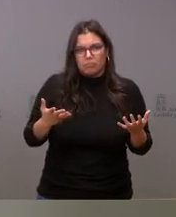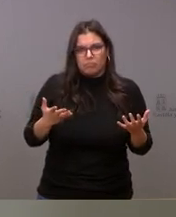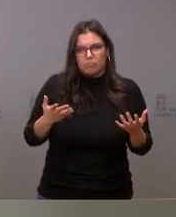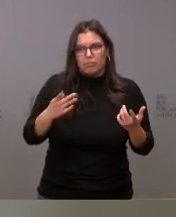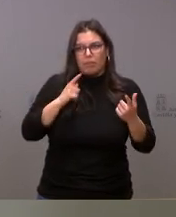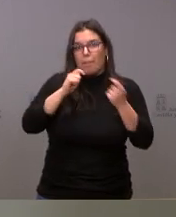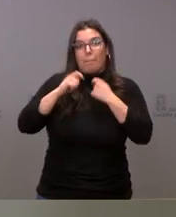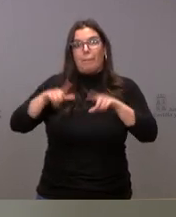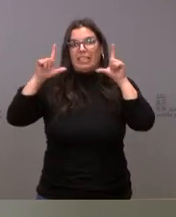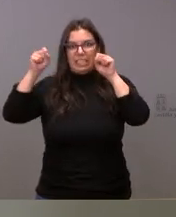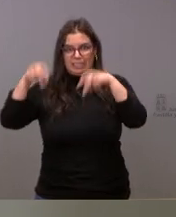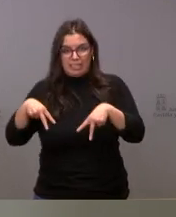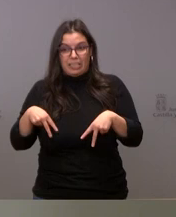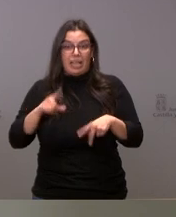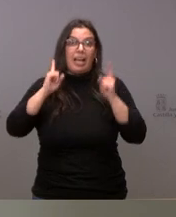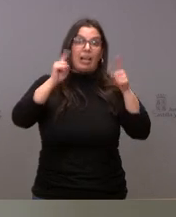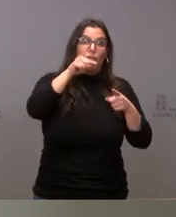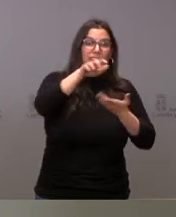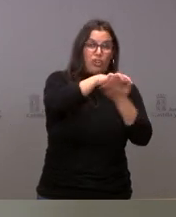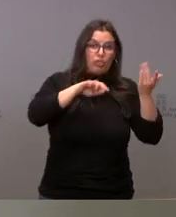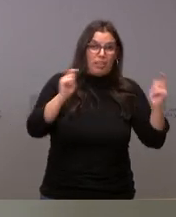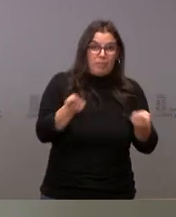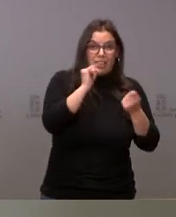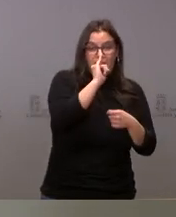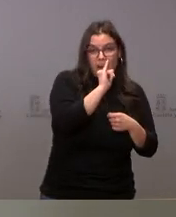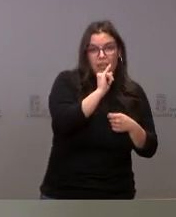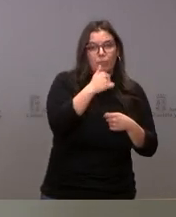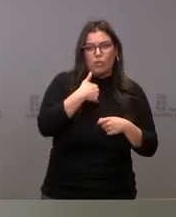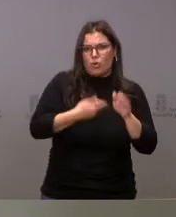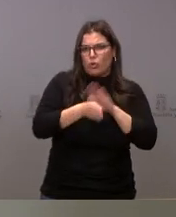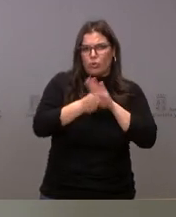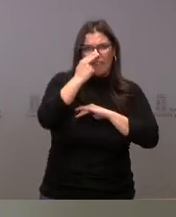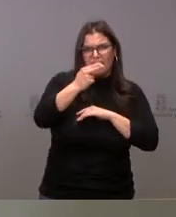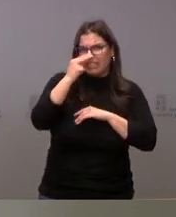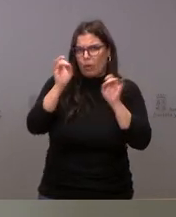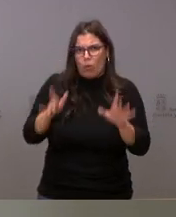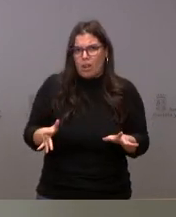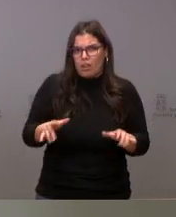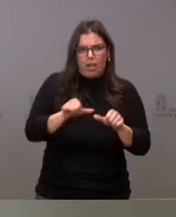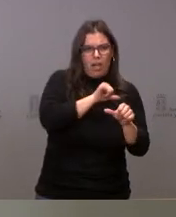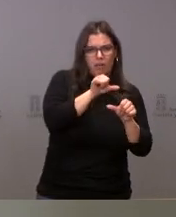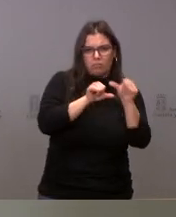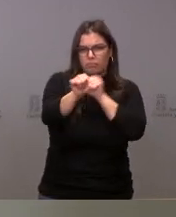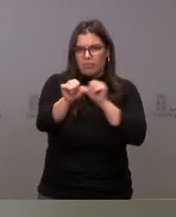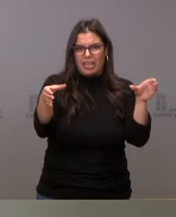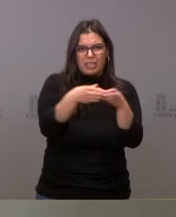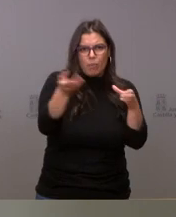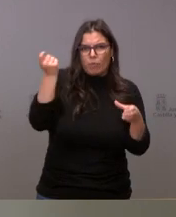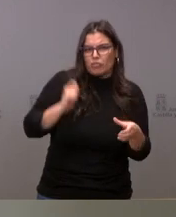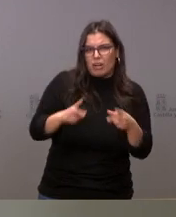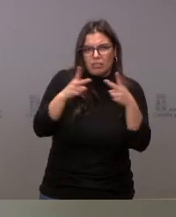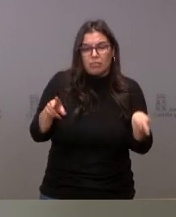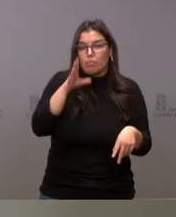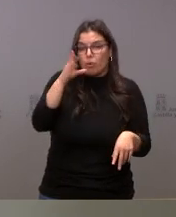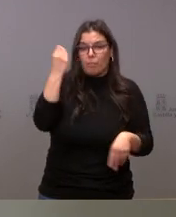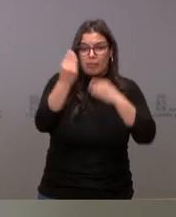prensa en esta se apareció una nota de prensa bien voy a seguir haciendo estas visitas a los equipos y a los profesionales porque creo